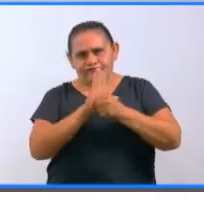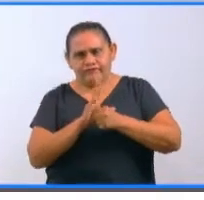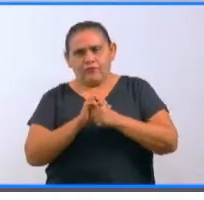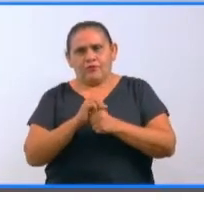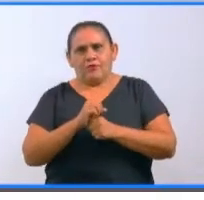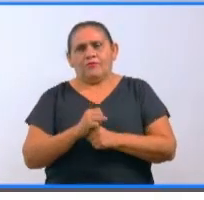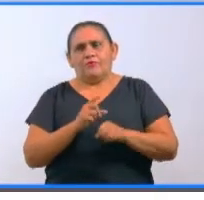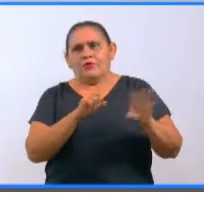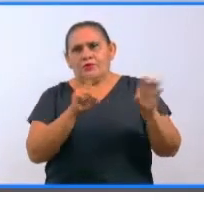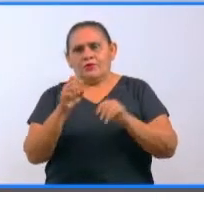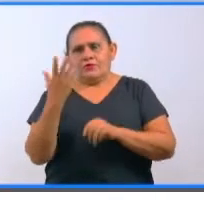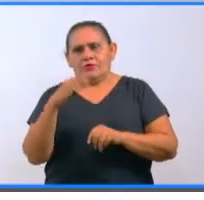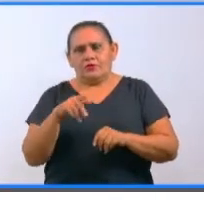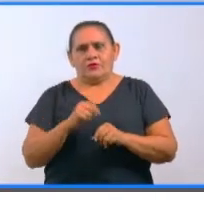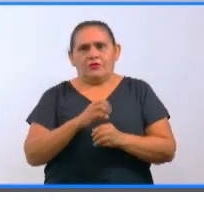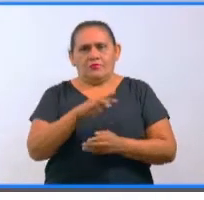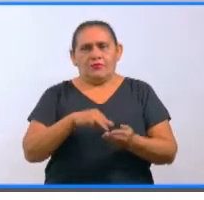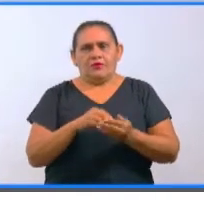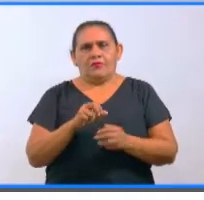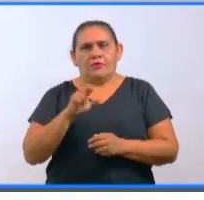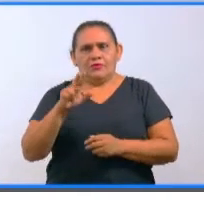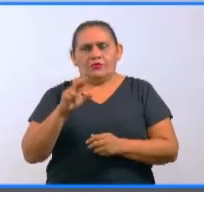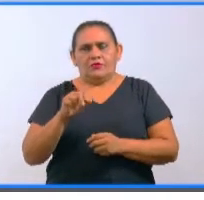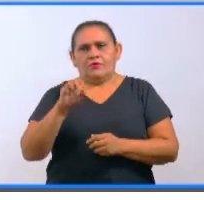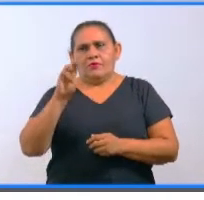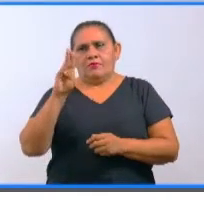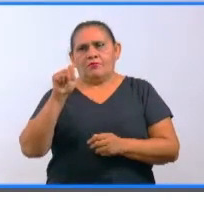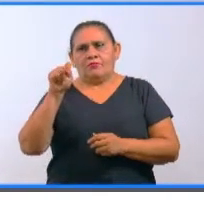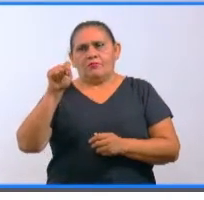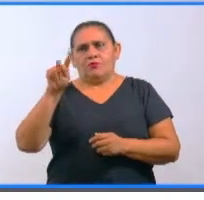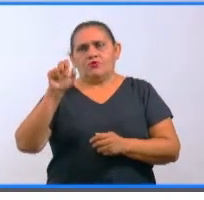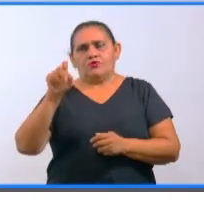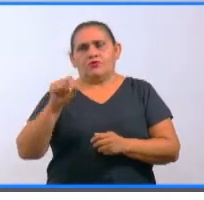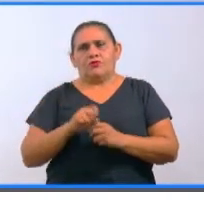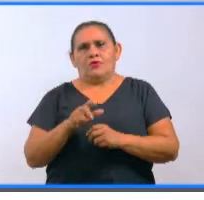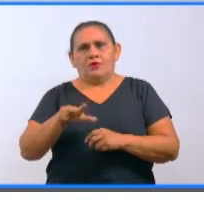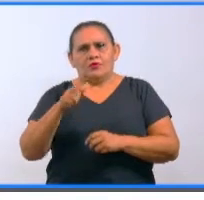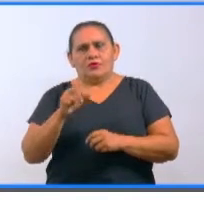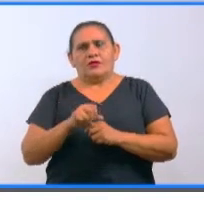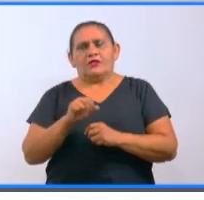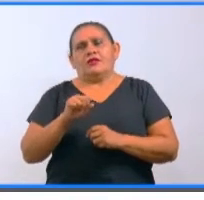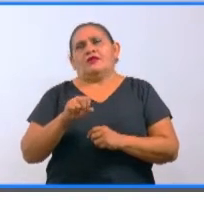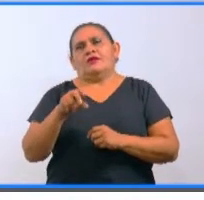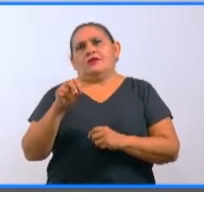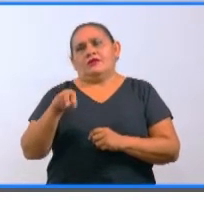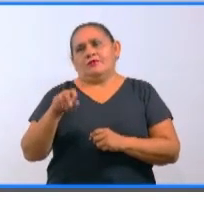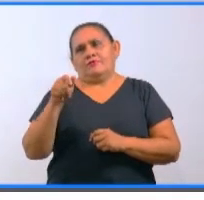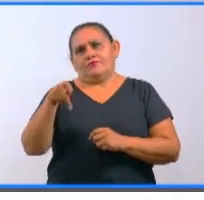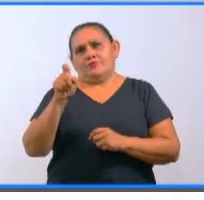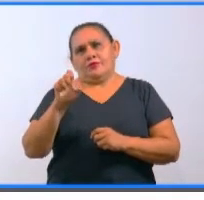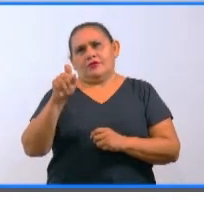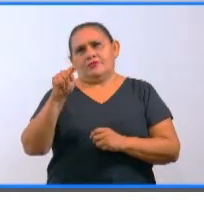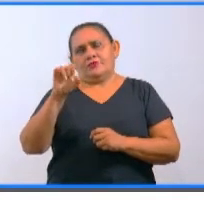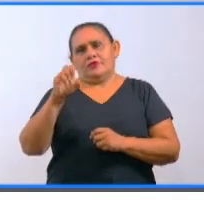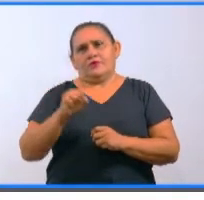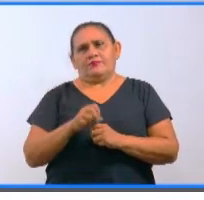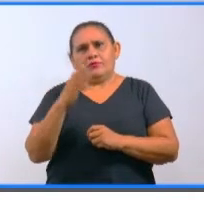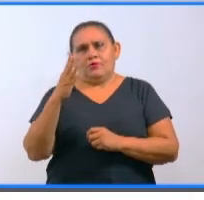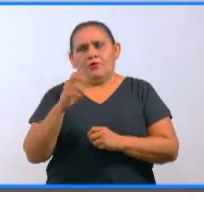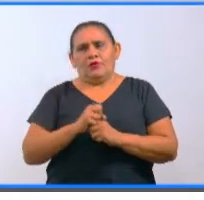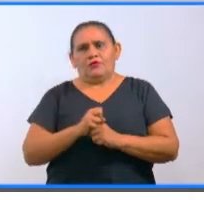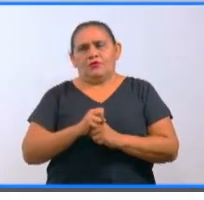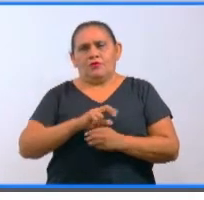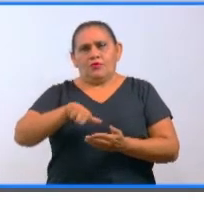en Mérida, 18 en Buxotz, 13 en Espita, 9 en Canacín, 5 en Valladolid, 4 en